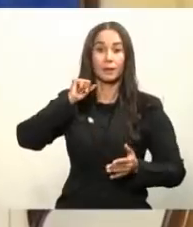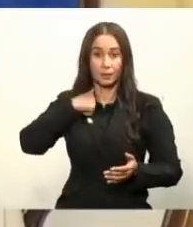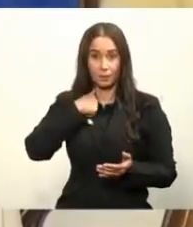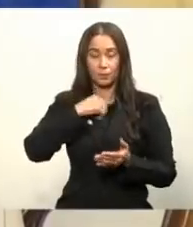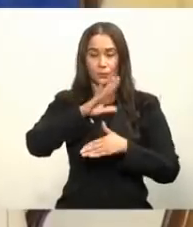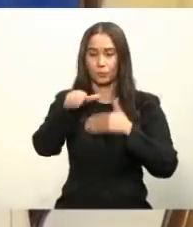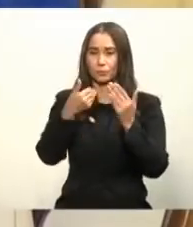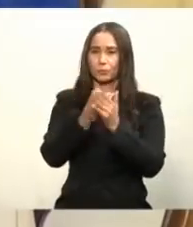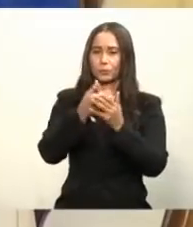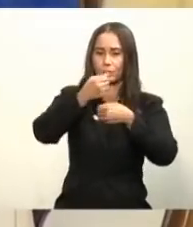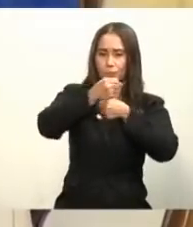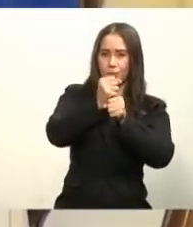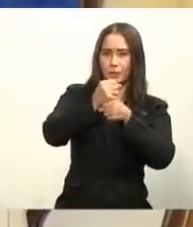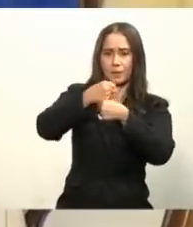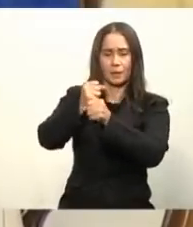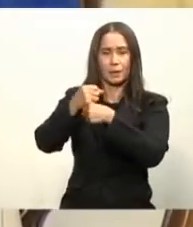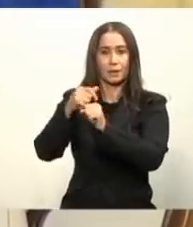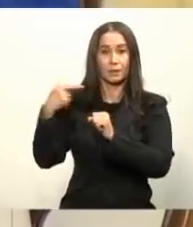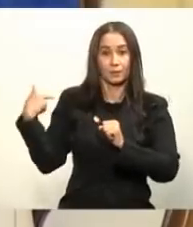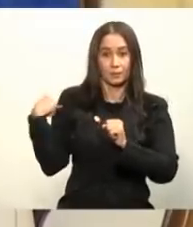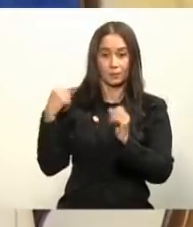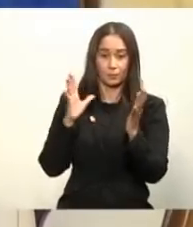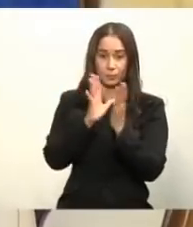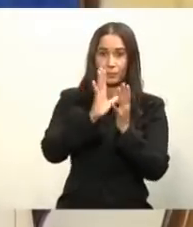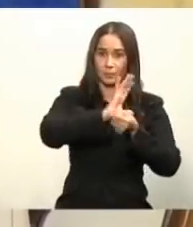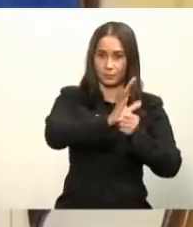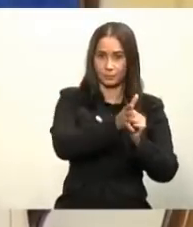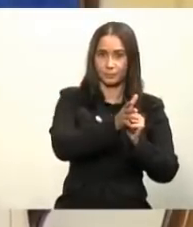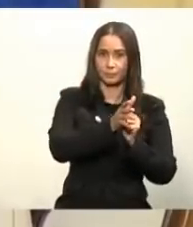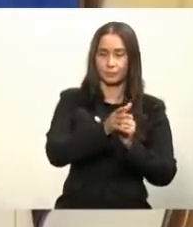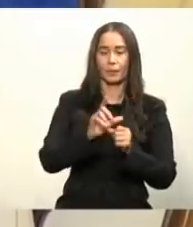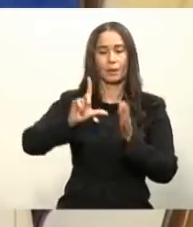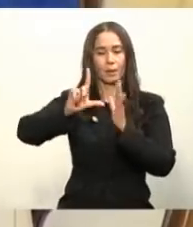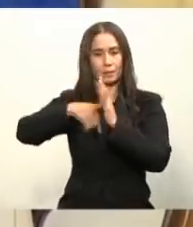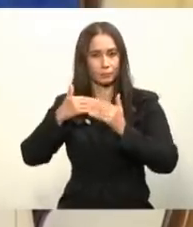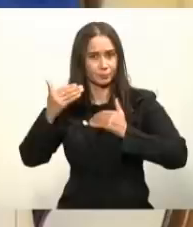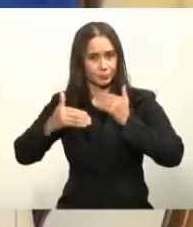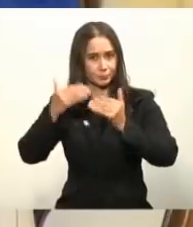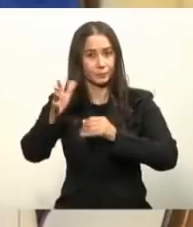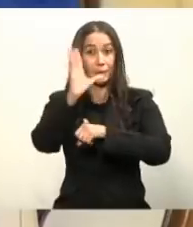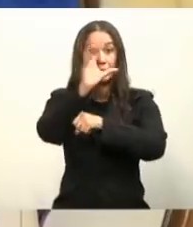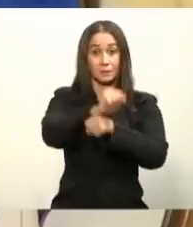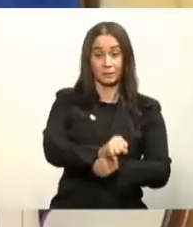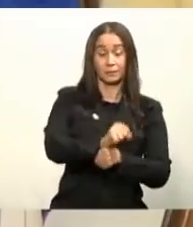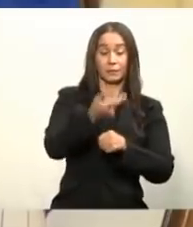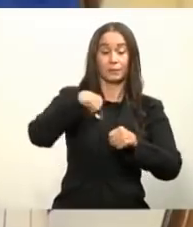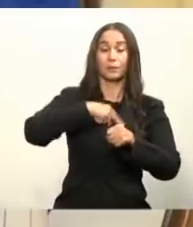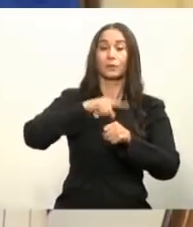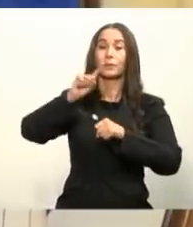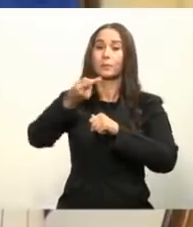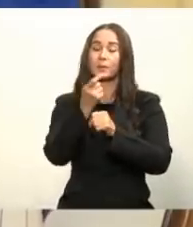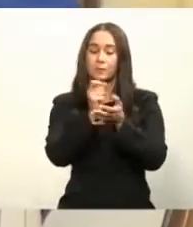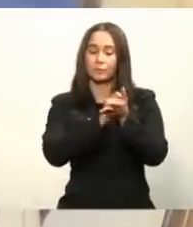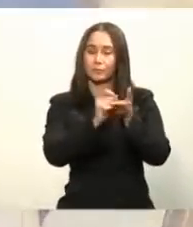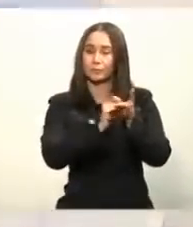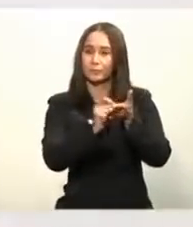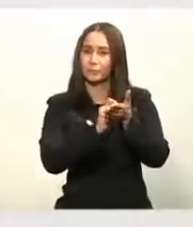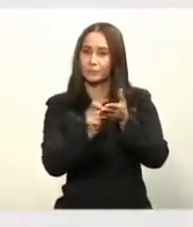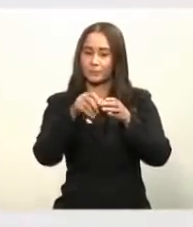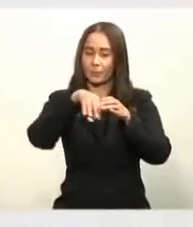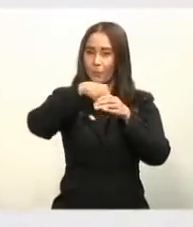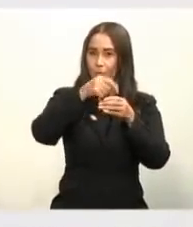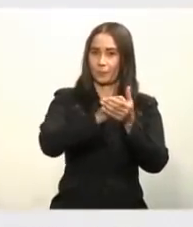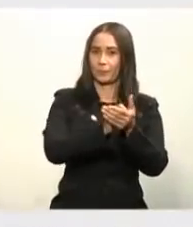todos los fabricantes de vacunas contra la COVID-19. En septiembre, ya nosotros empezamos a suscribir el